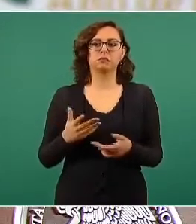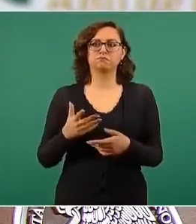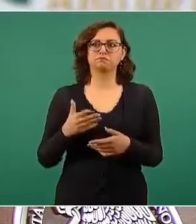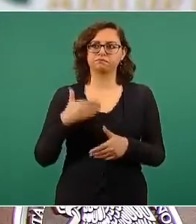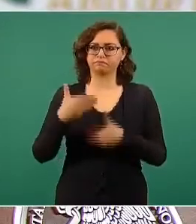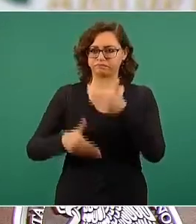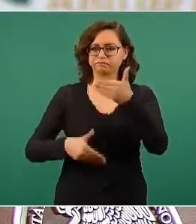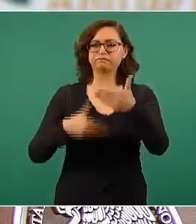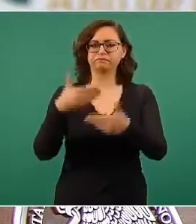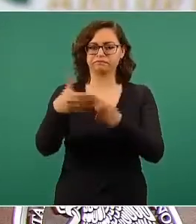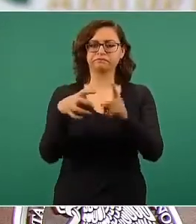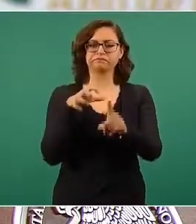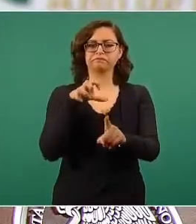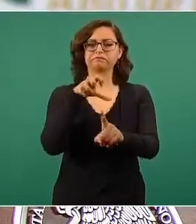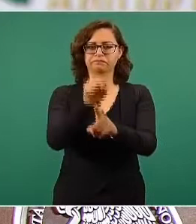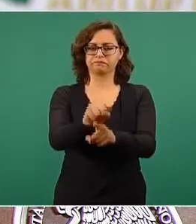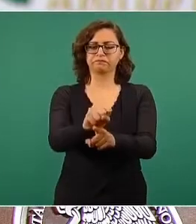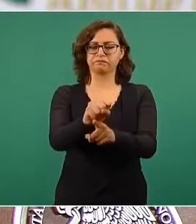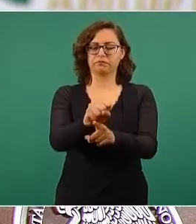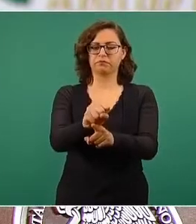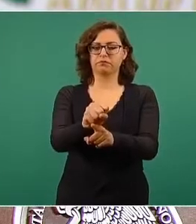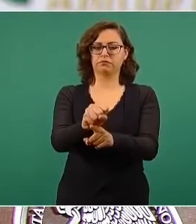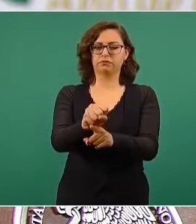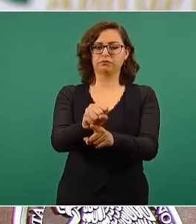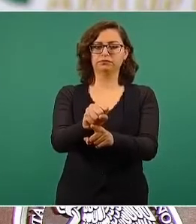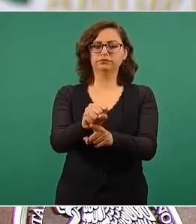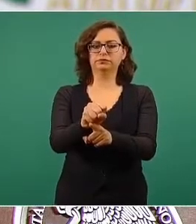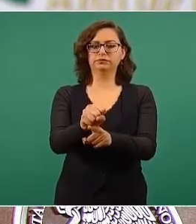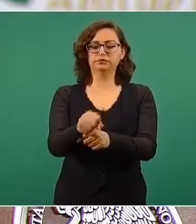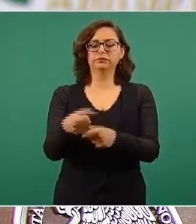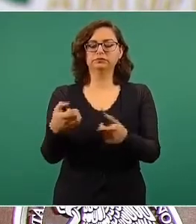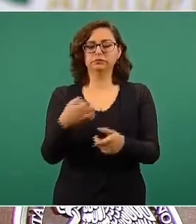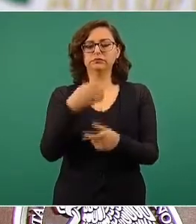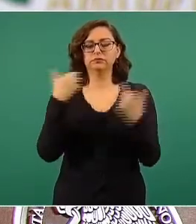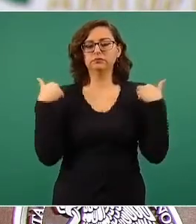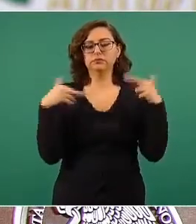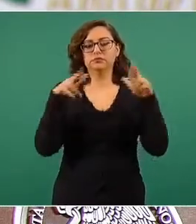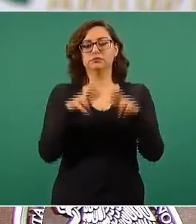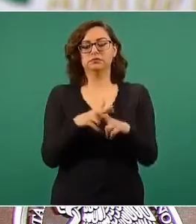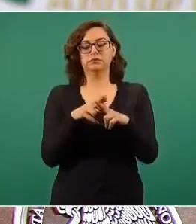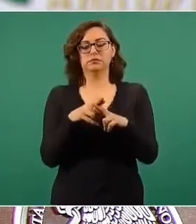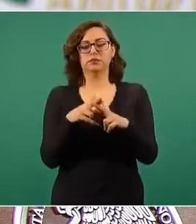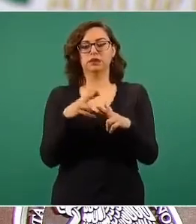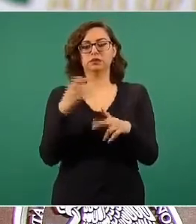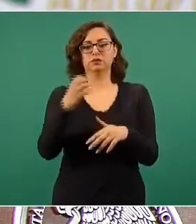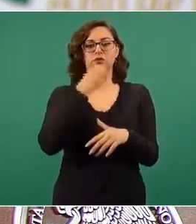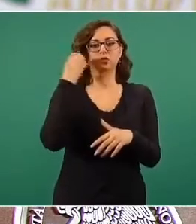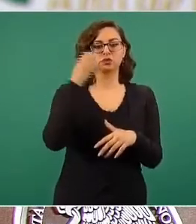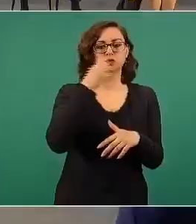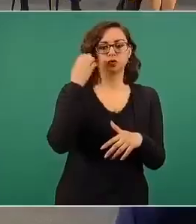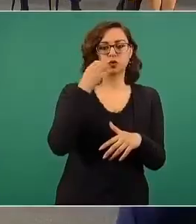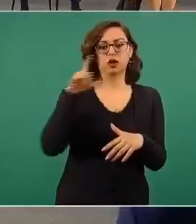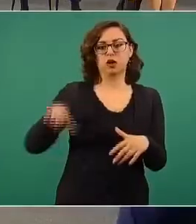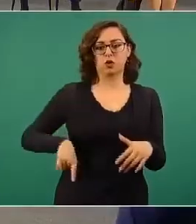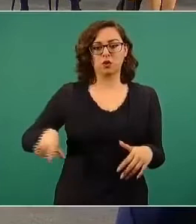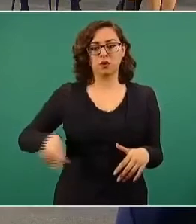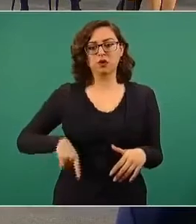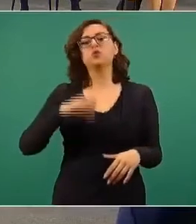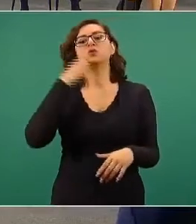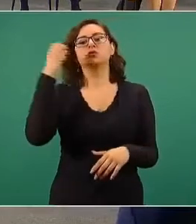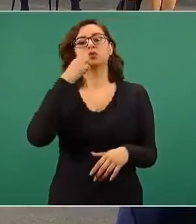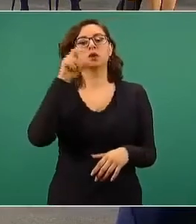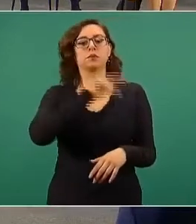realidad, terminar de vacunar a todos los maestros de escuelas públicas y de escuelas